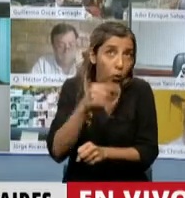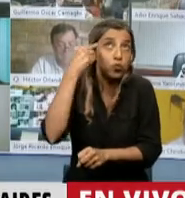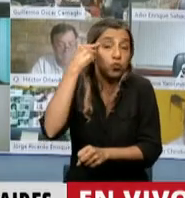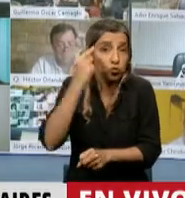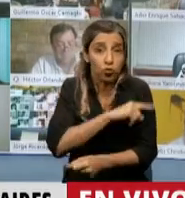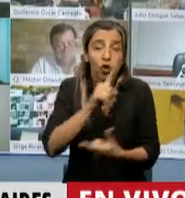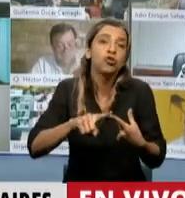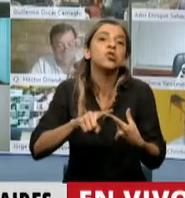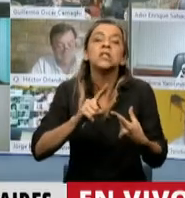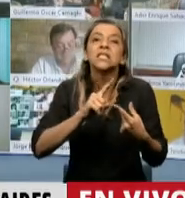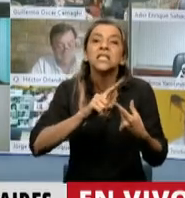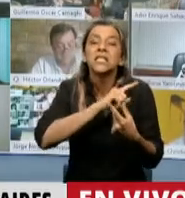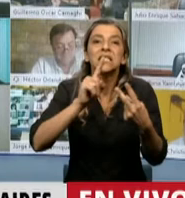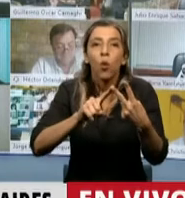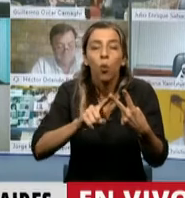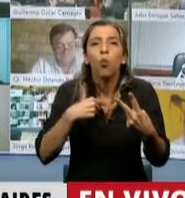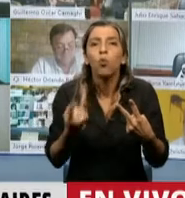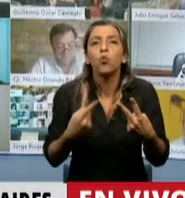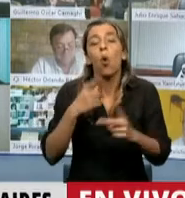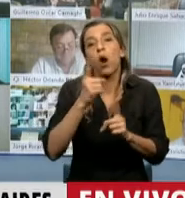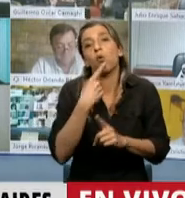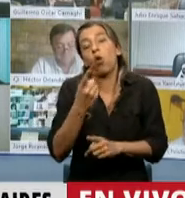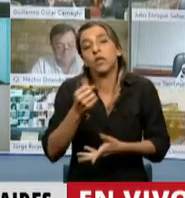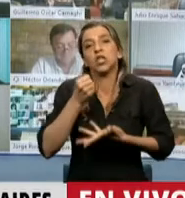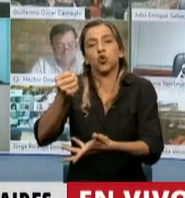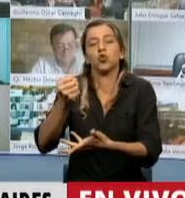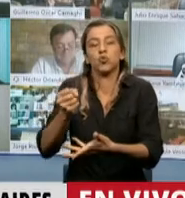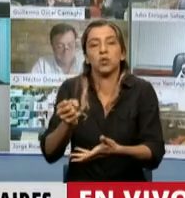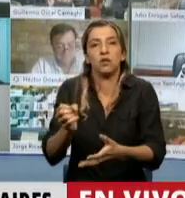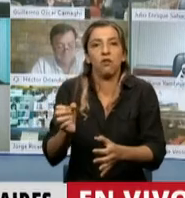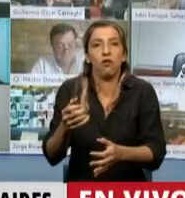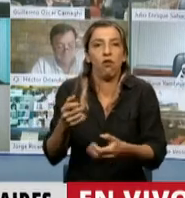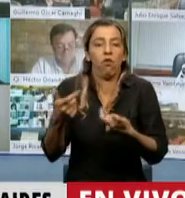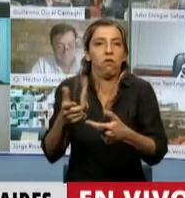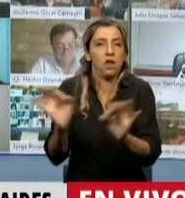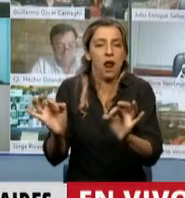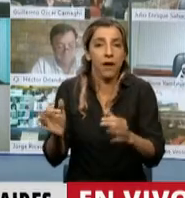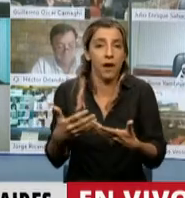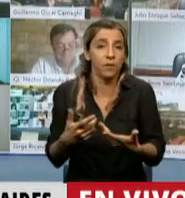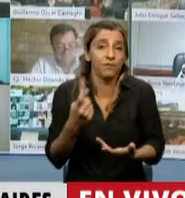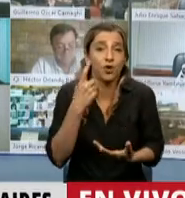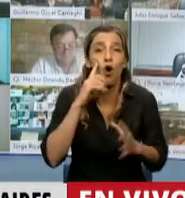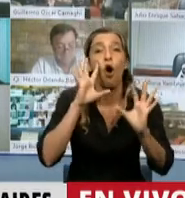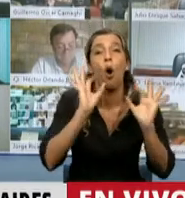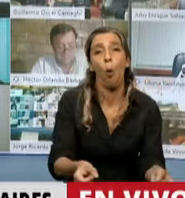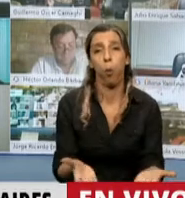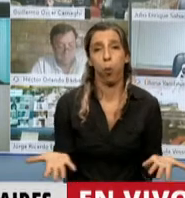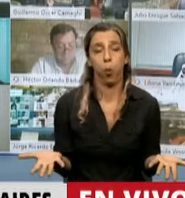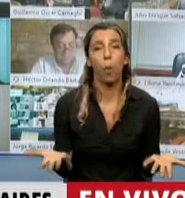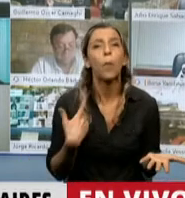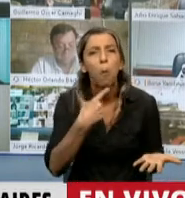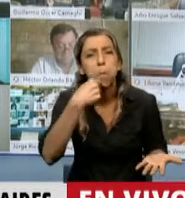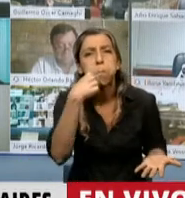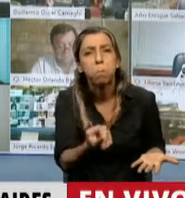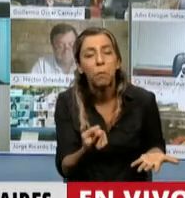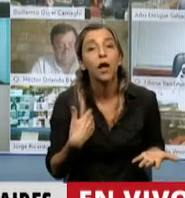es si en lugar de decir que no merecen un subsidio, lo cual cae de maduro, no habría que ver si no se le confisca algún tipo de